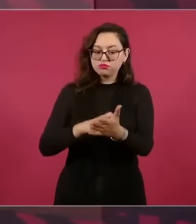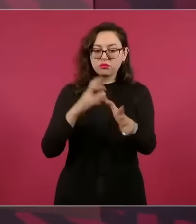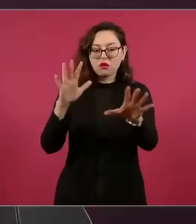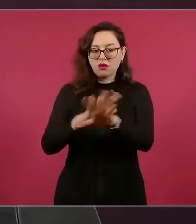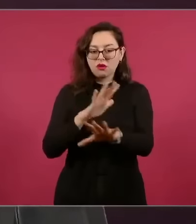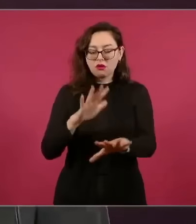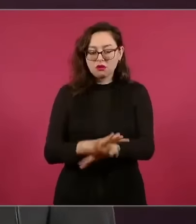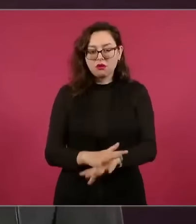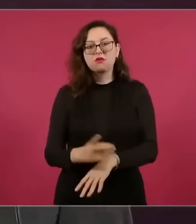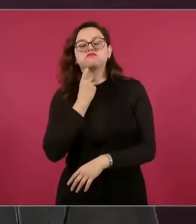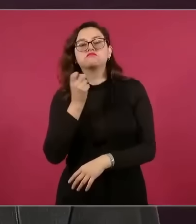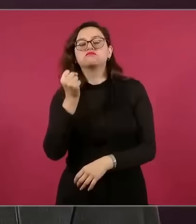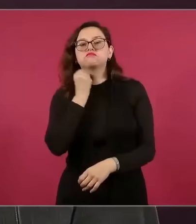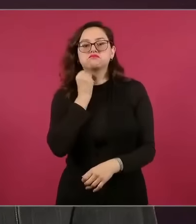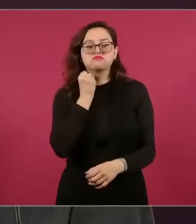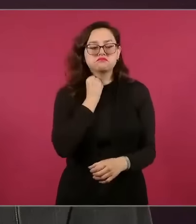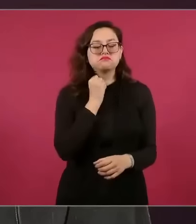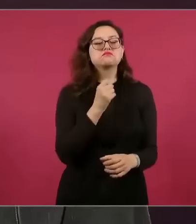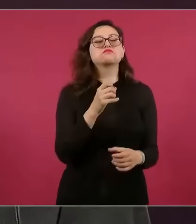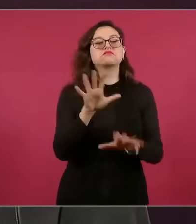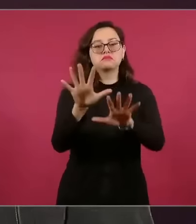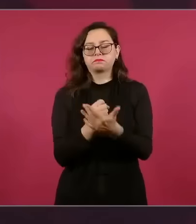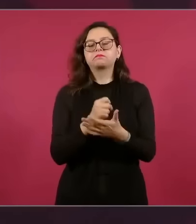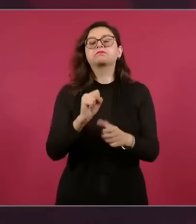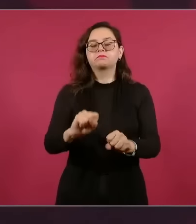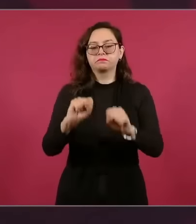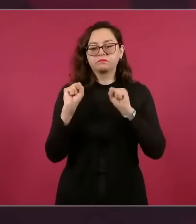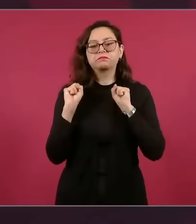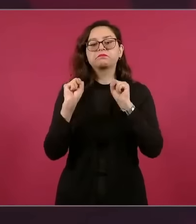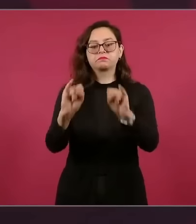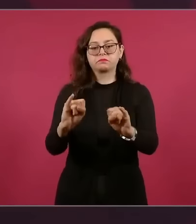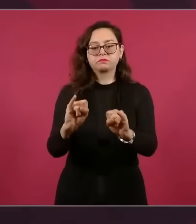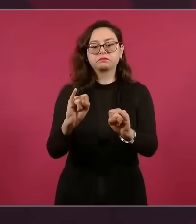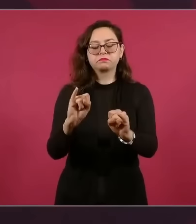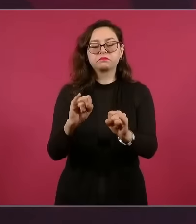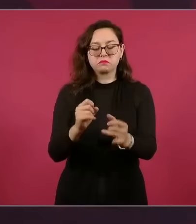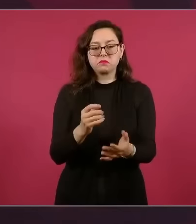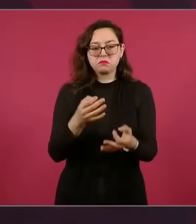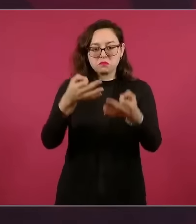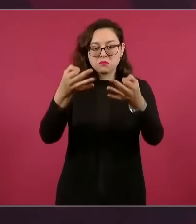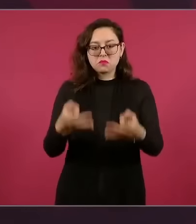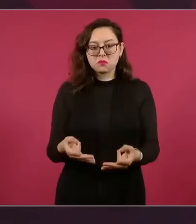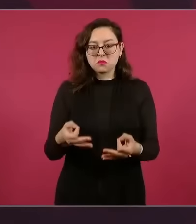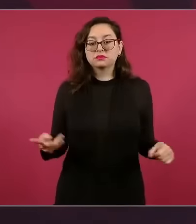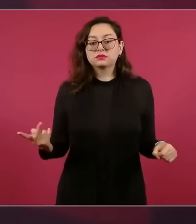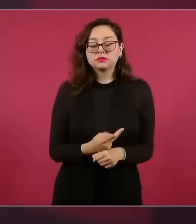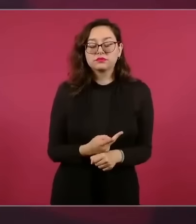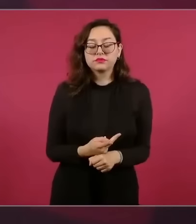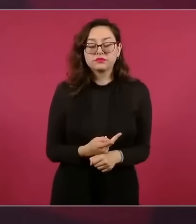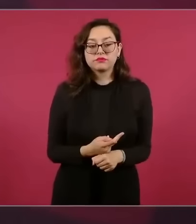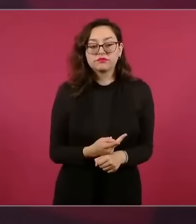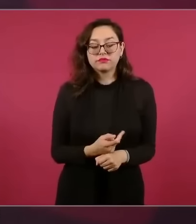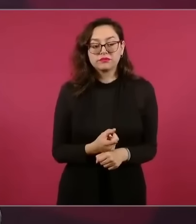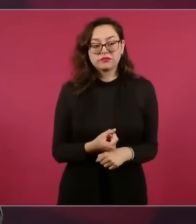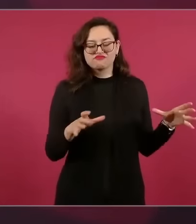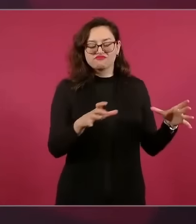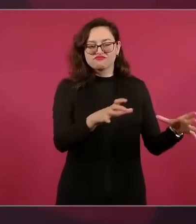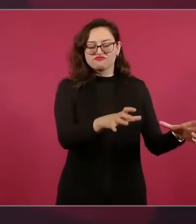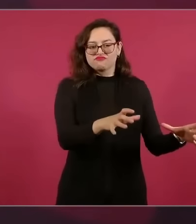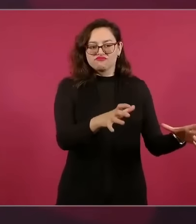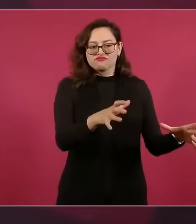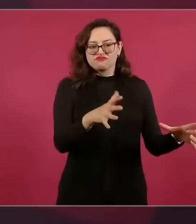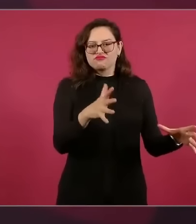Se aprueba el Congreso y los conservadores corruptos